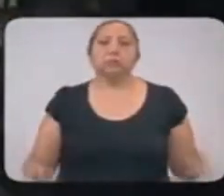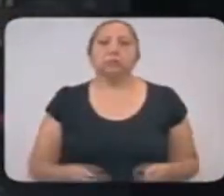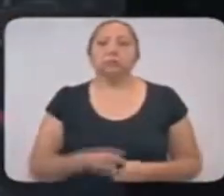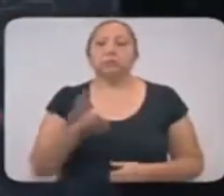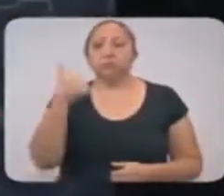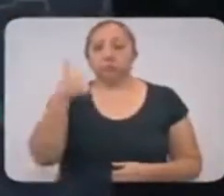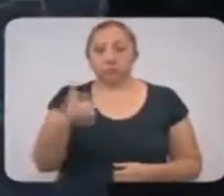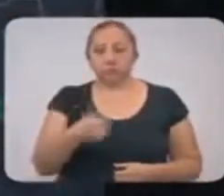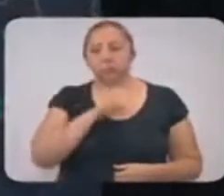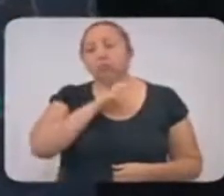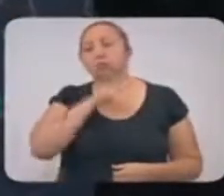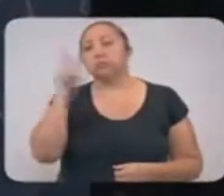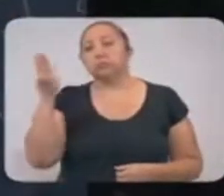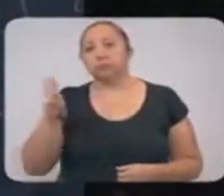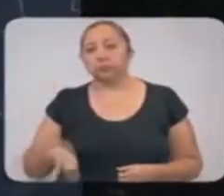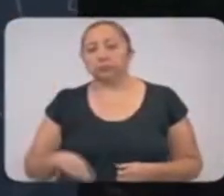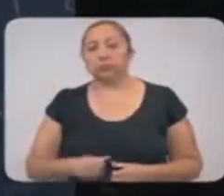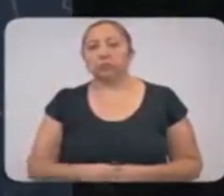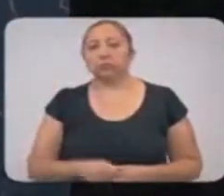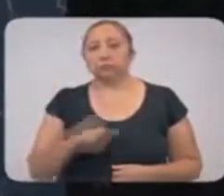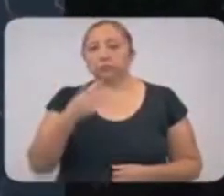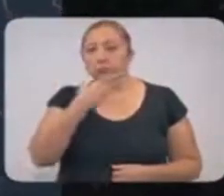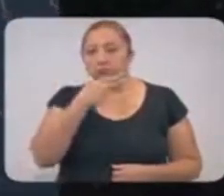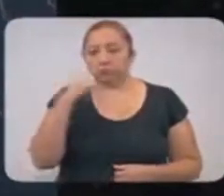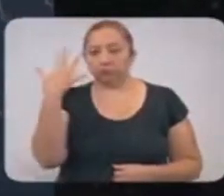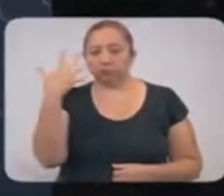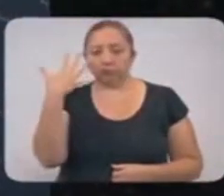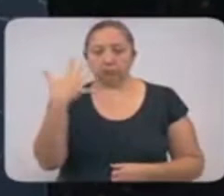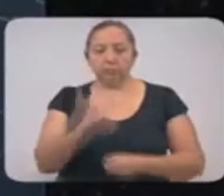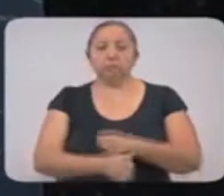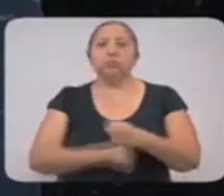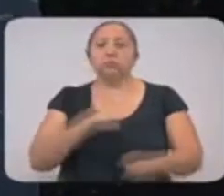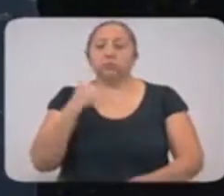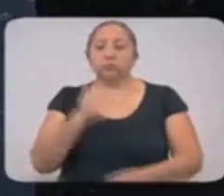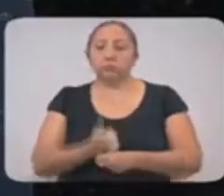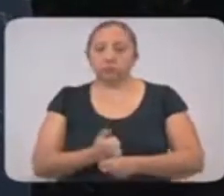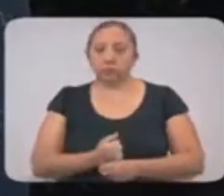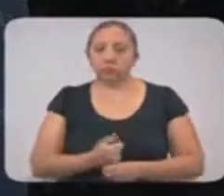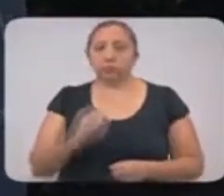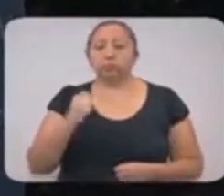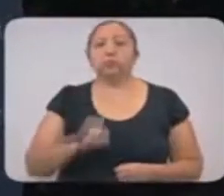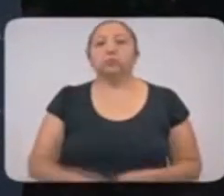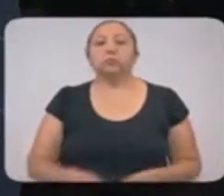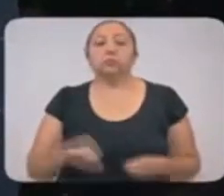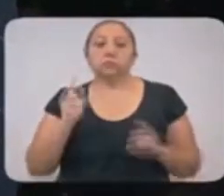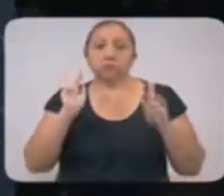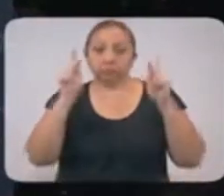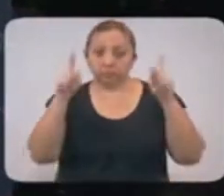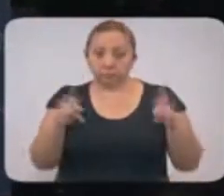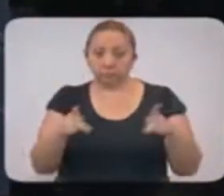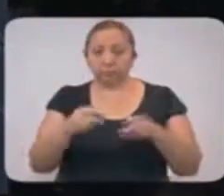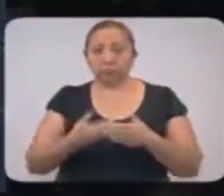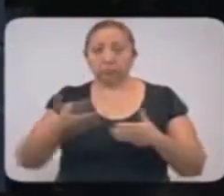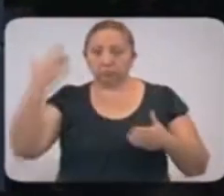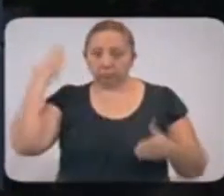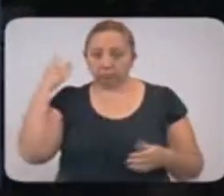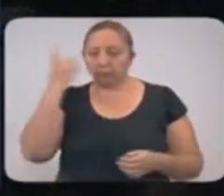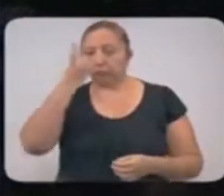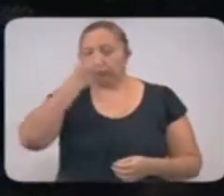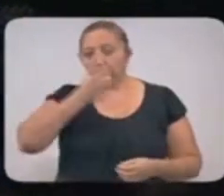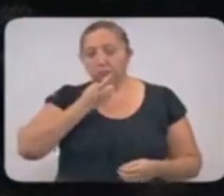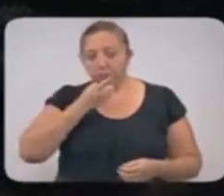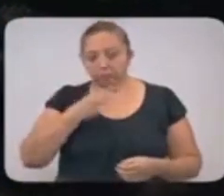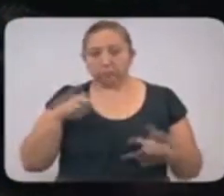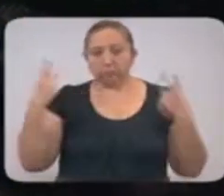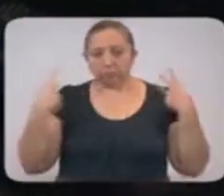informamos de 6 fallecimientos. Hombre de 55 años de edad, originario y residente de Progreso, con antecedente de diabetes.